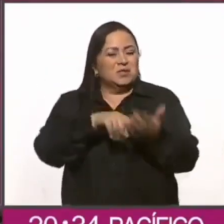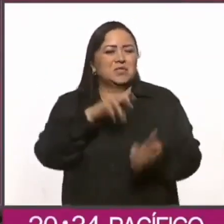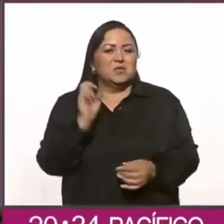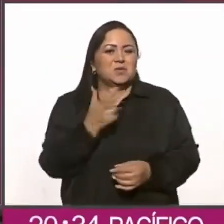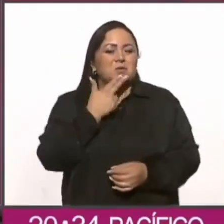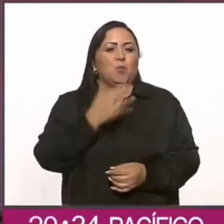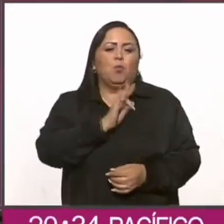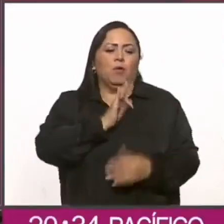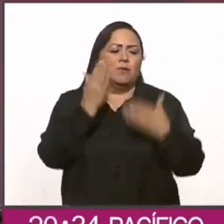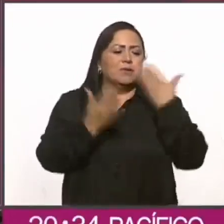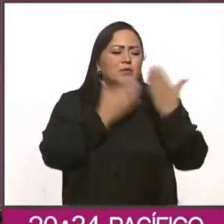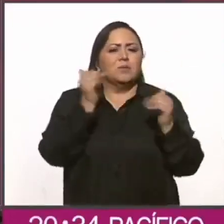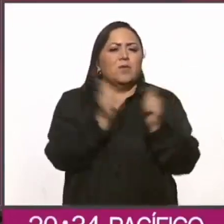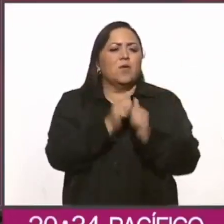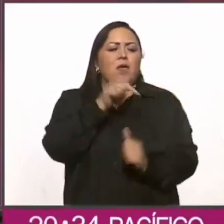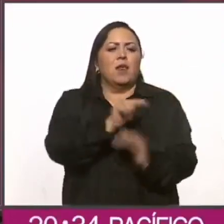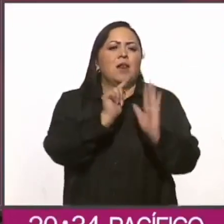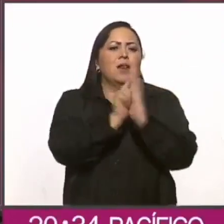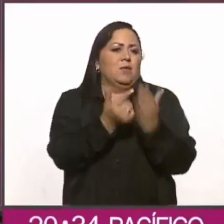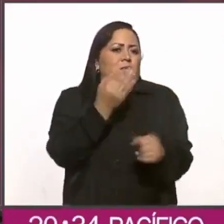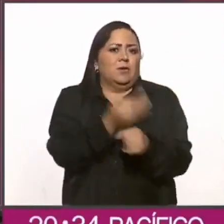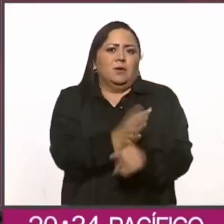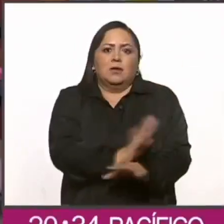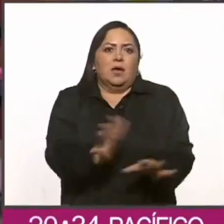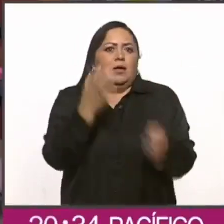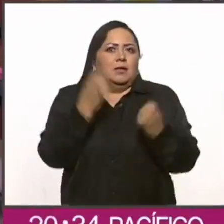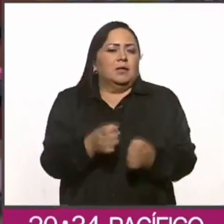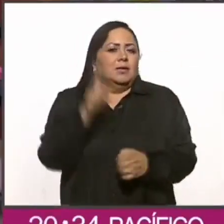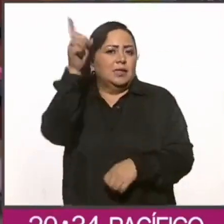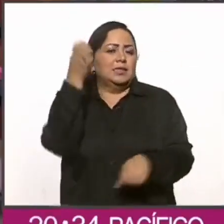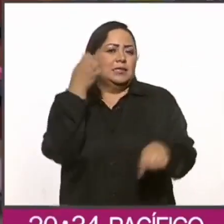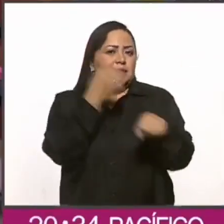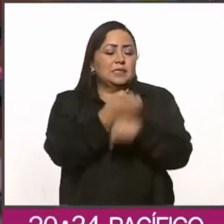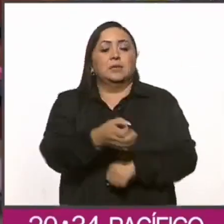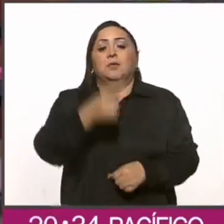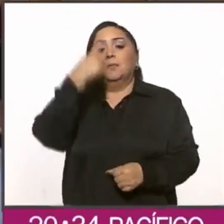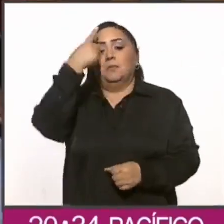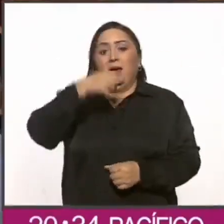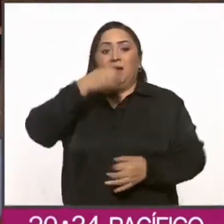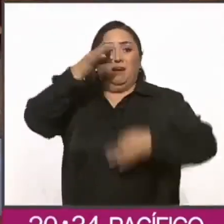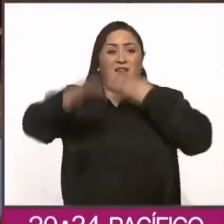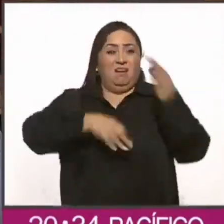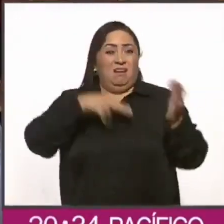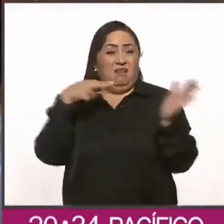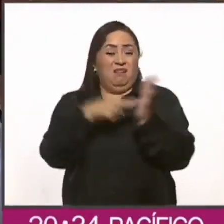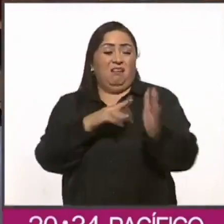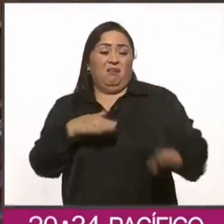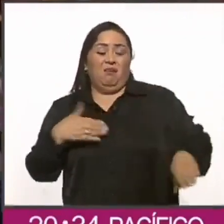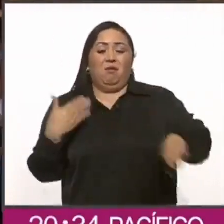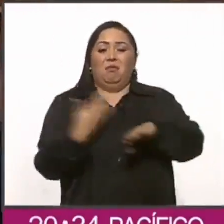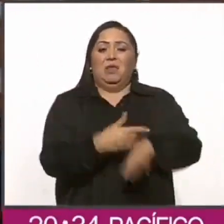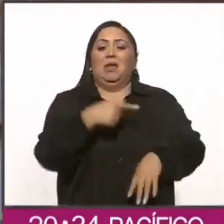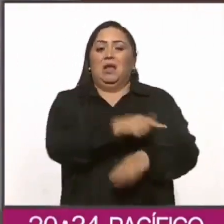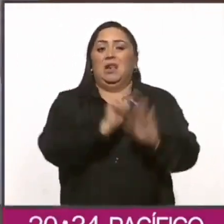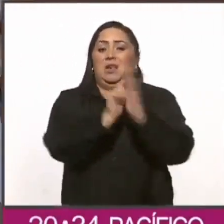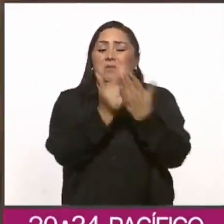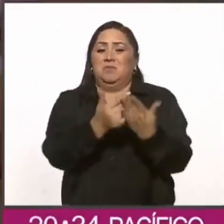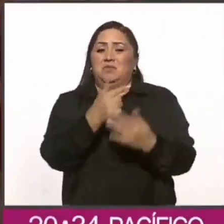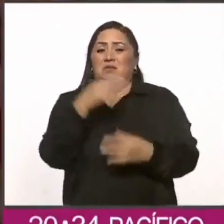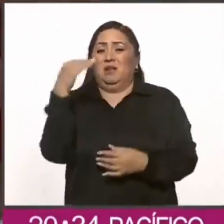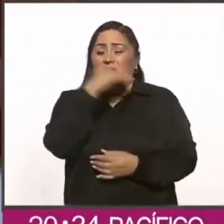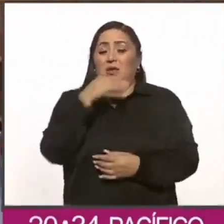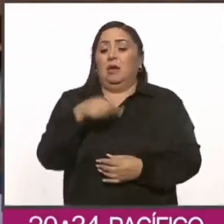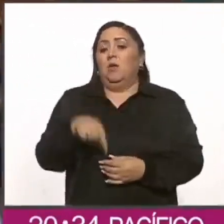puedan estudiar con los libros que ya están en su estado. Para contrarrestar la campaña negra contra los libros de texto gratuitos,